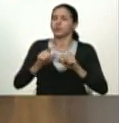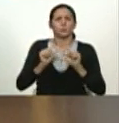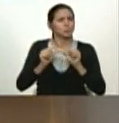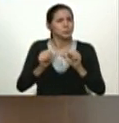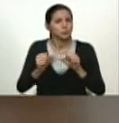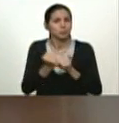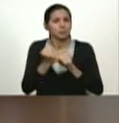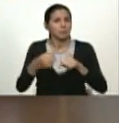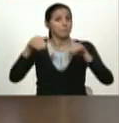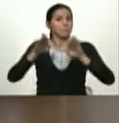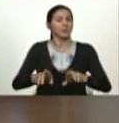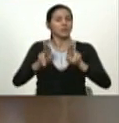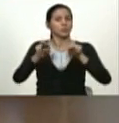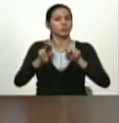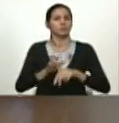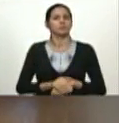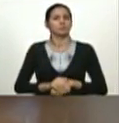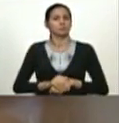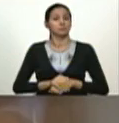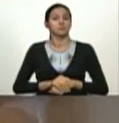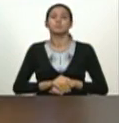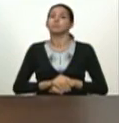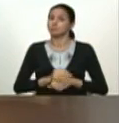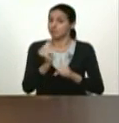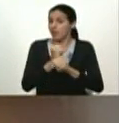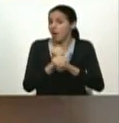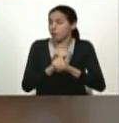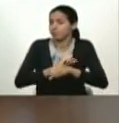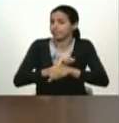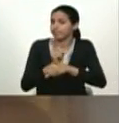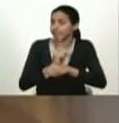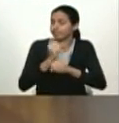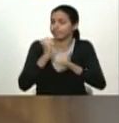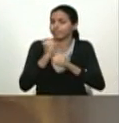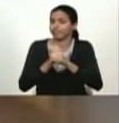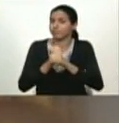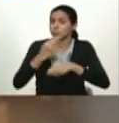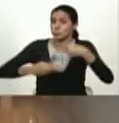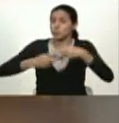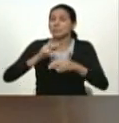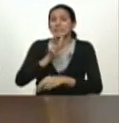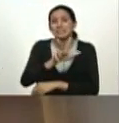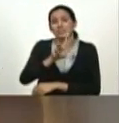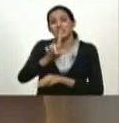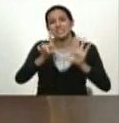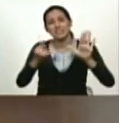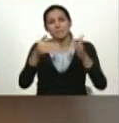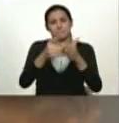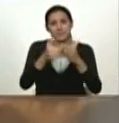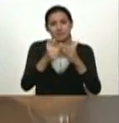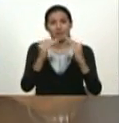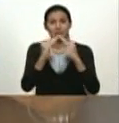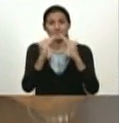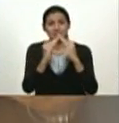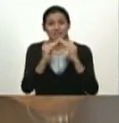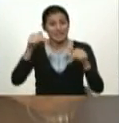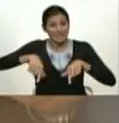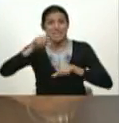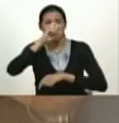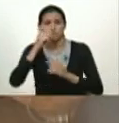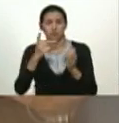y en aceleración no solo prendidos sino que rompimos récord construimos 326 mil viviendas en el año de la guerra económica